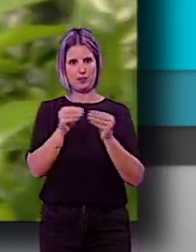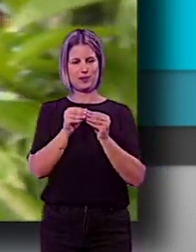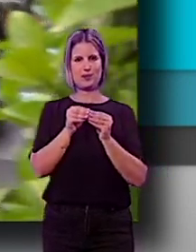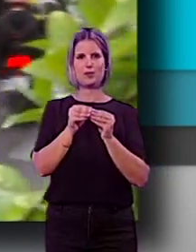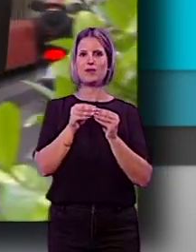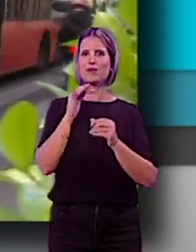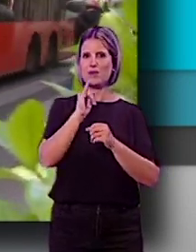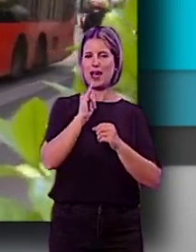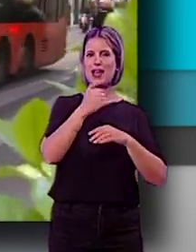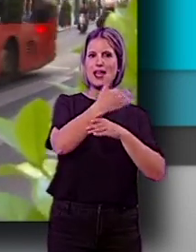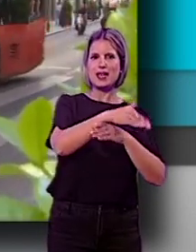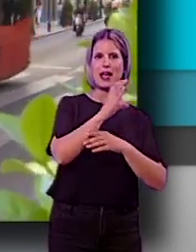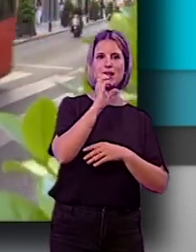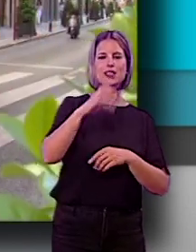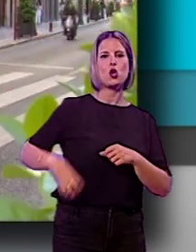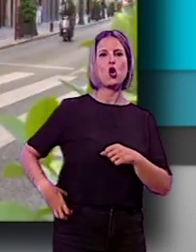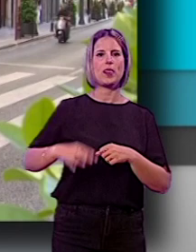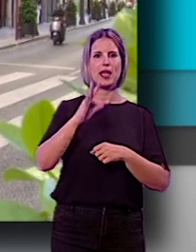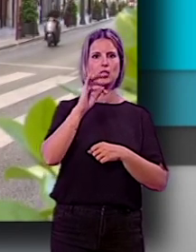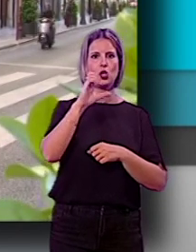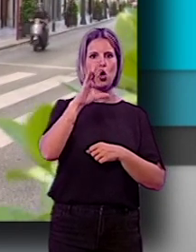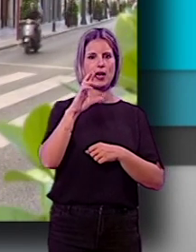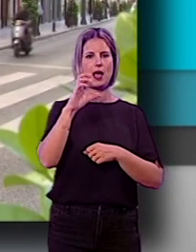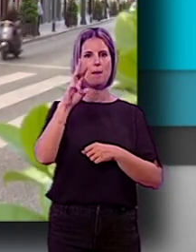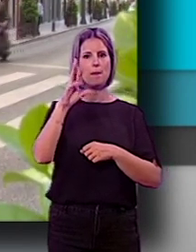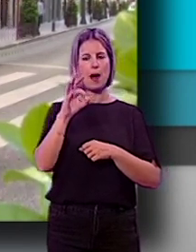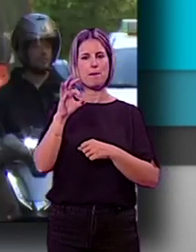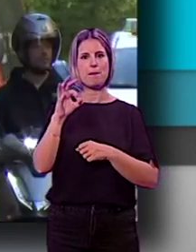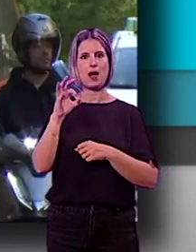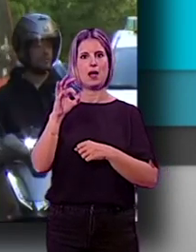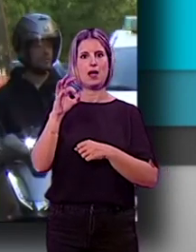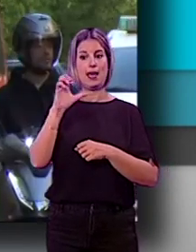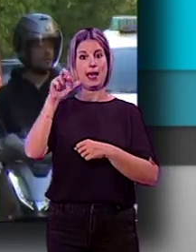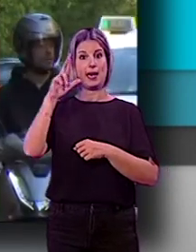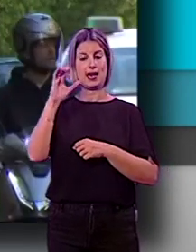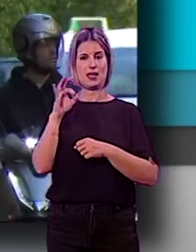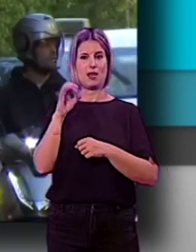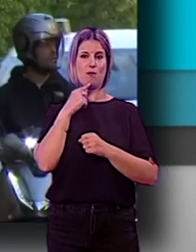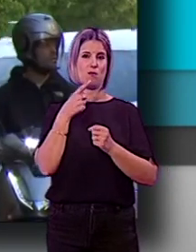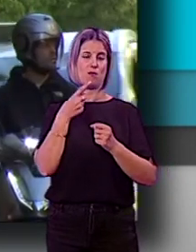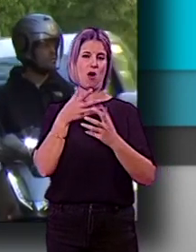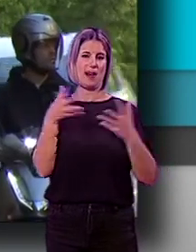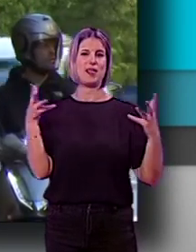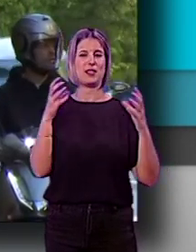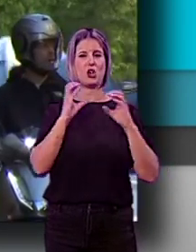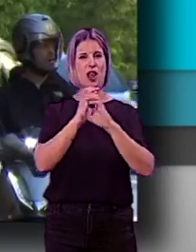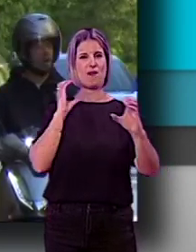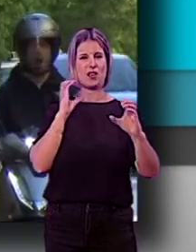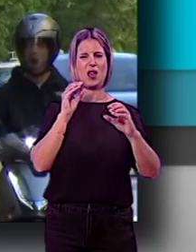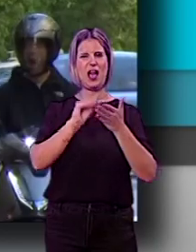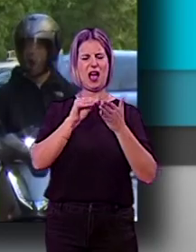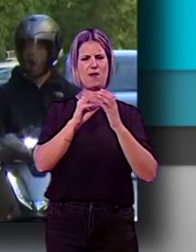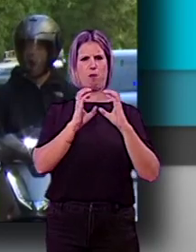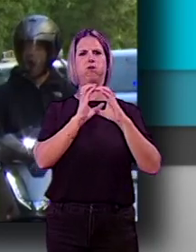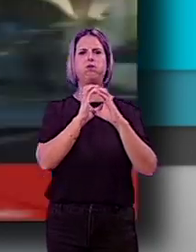el bucle existente entre las calles Conde Torre Palma y Enríquez Jorquera donde, dadas las dimensiones de los vehículos que realizan el servicio, se quedaban a veces